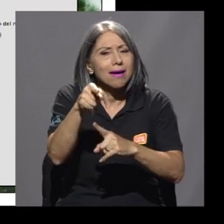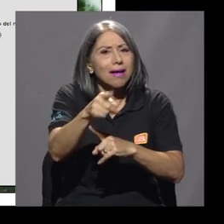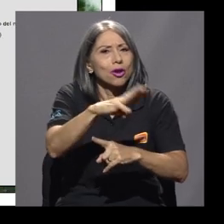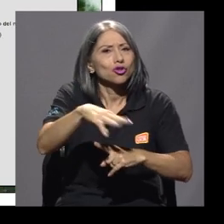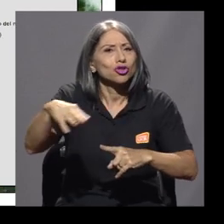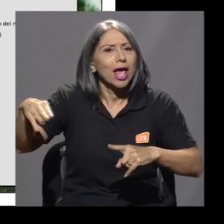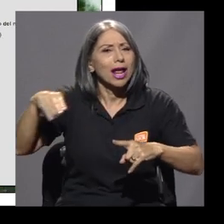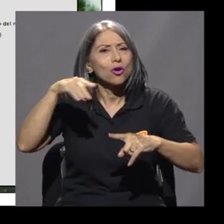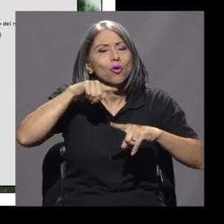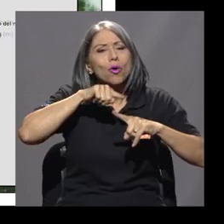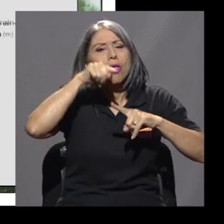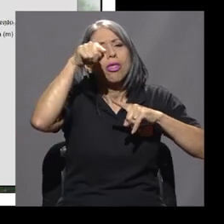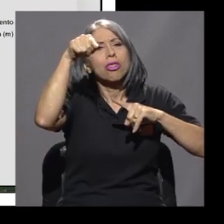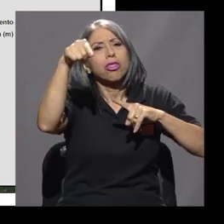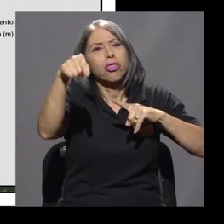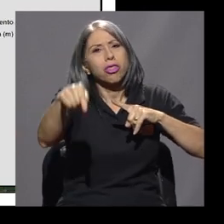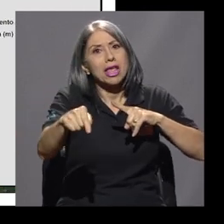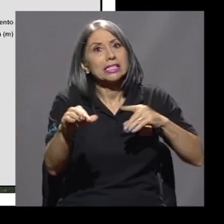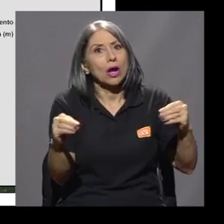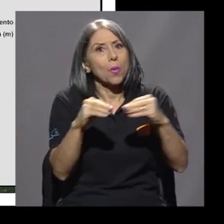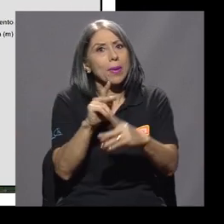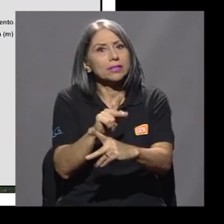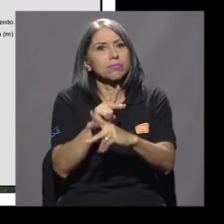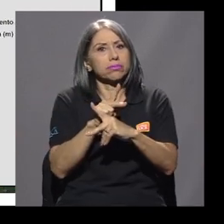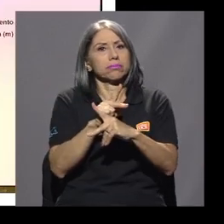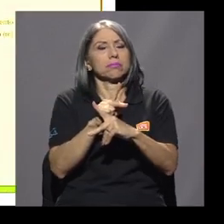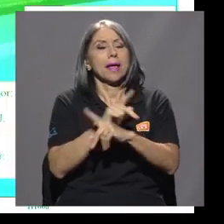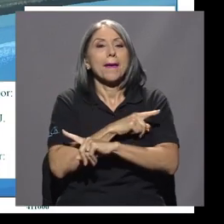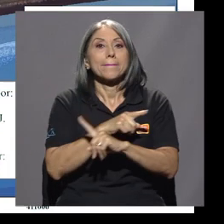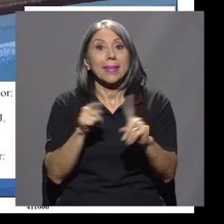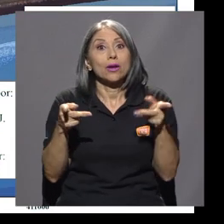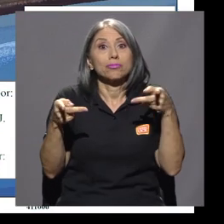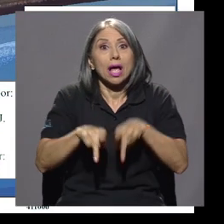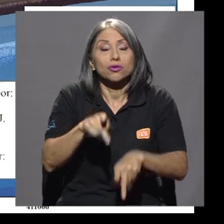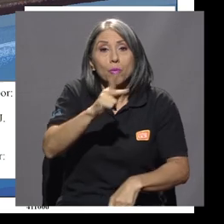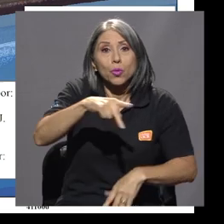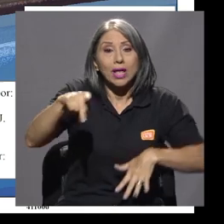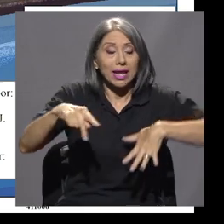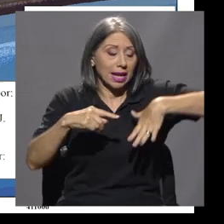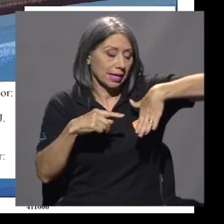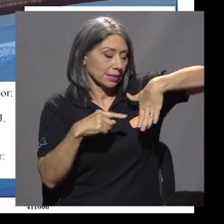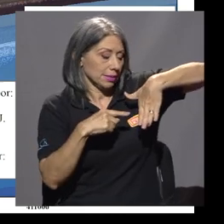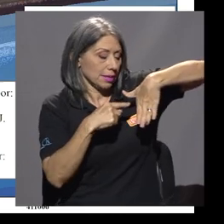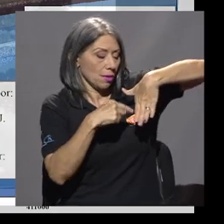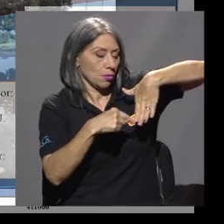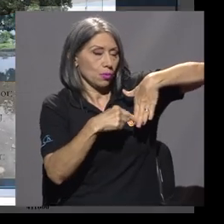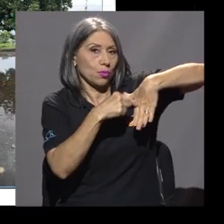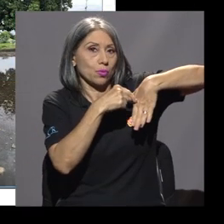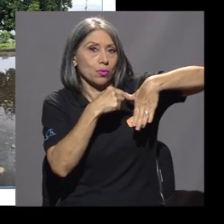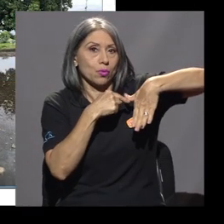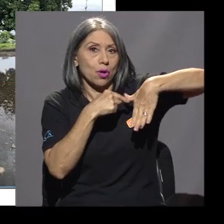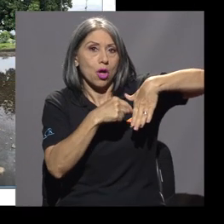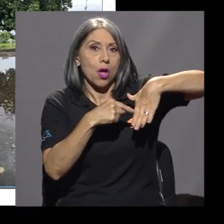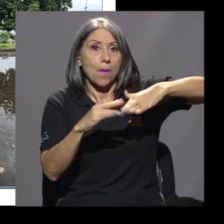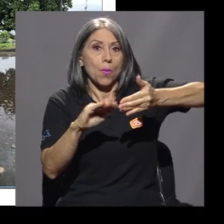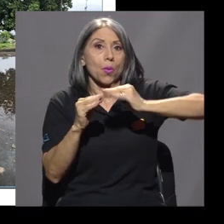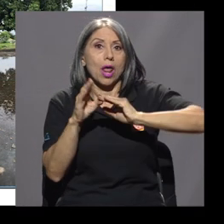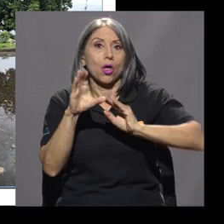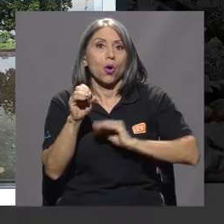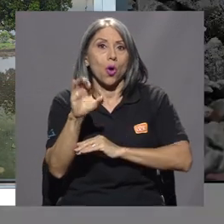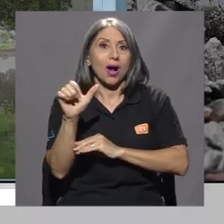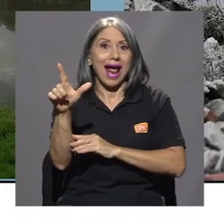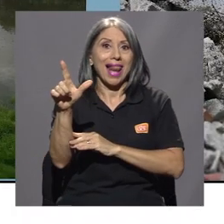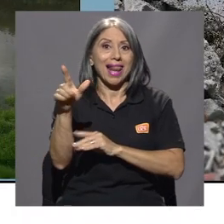está un poquito cobijado, si lo vemos desde esa perspectiva. Pero tenemos el caso Punta Arenas, que el caso Punta Arenas, el poblado de Cocala ha